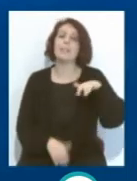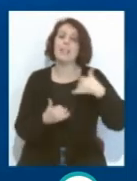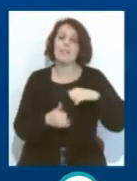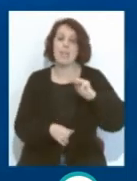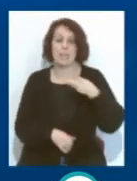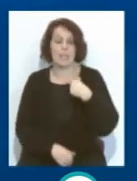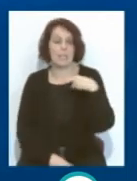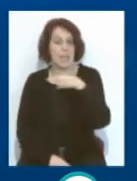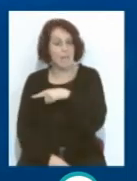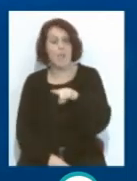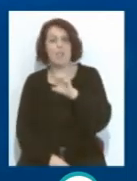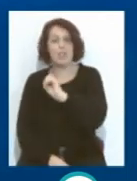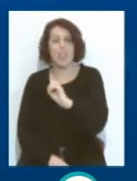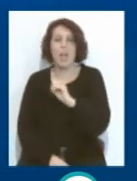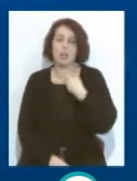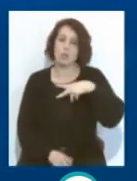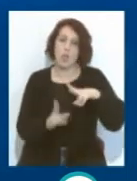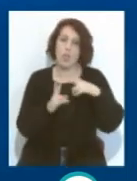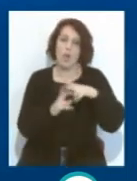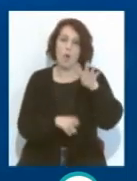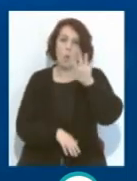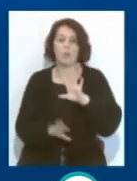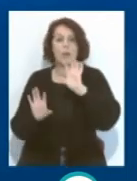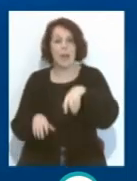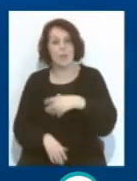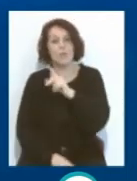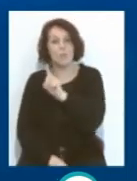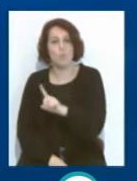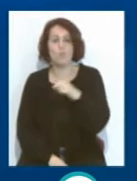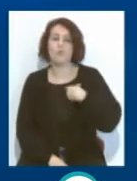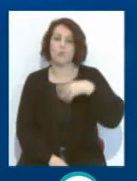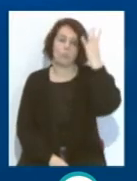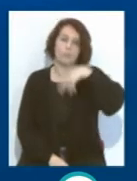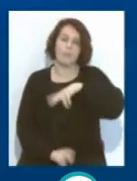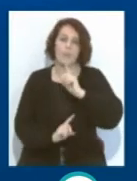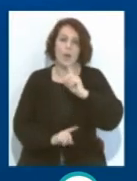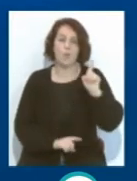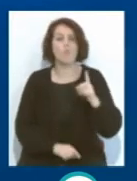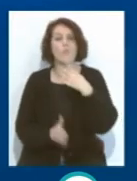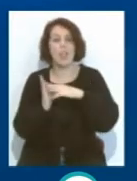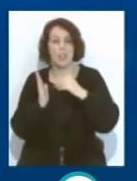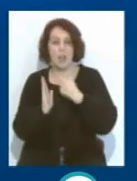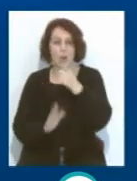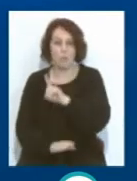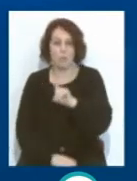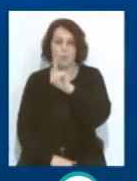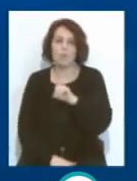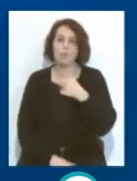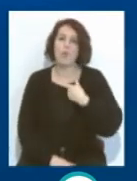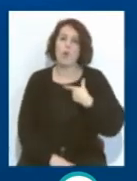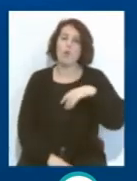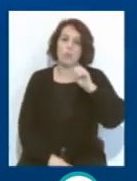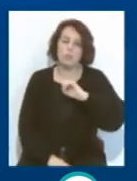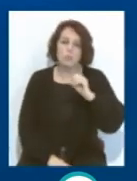3, Getafe 0. Real Sociedad 4, Cádiz Club de Fútbol 1. Atleti Club de Bilbao 1, Valencia 1. Club Deportivo